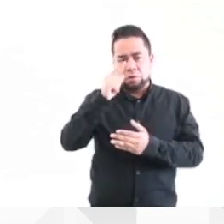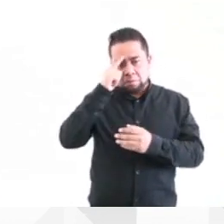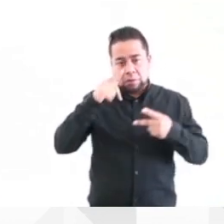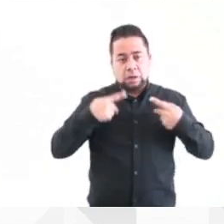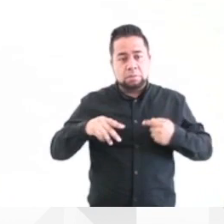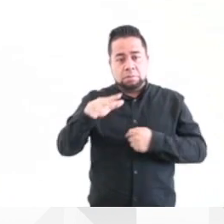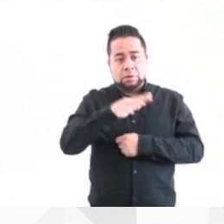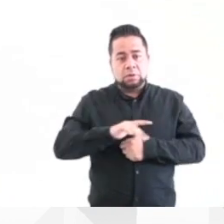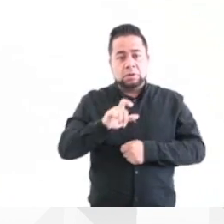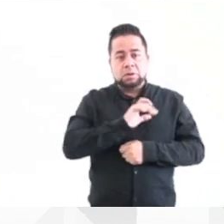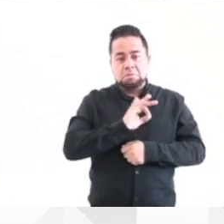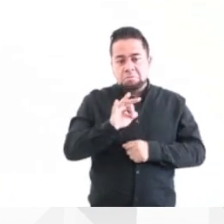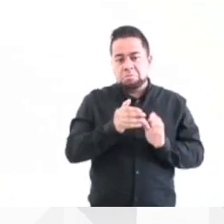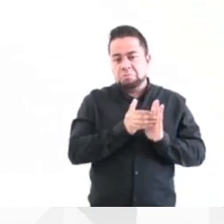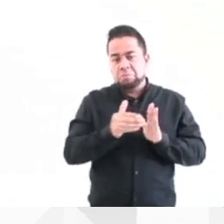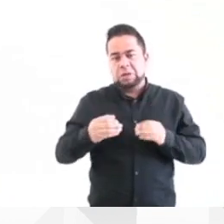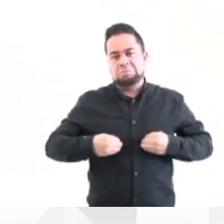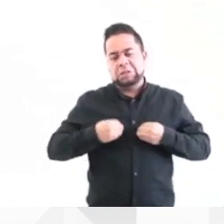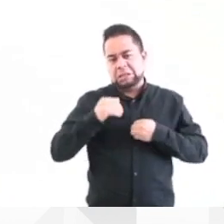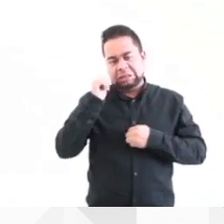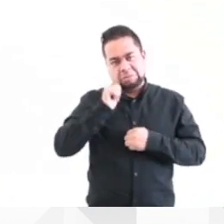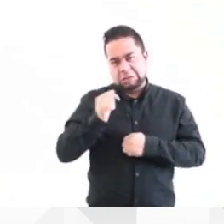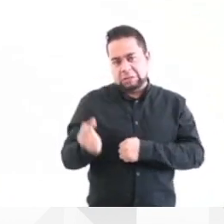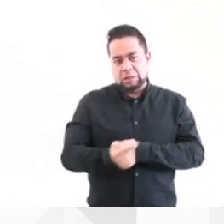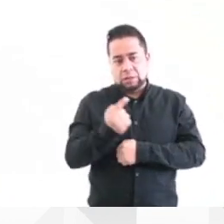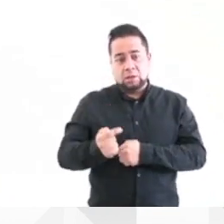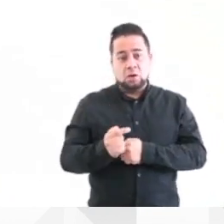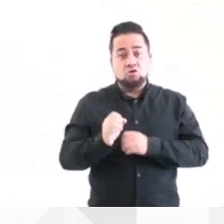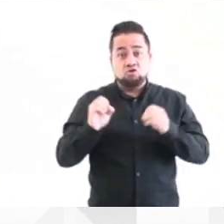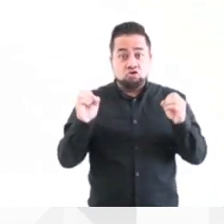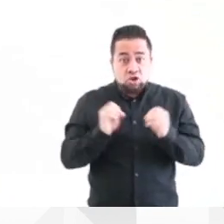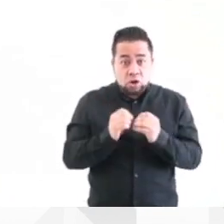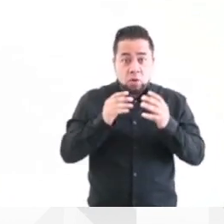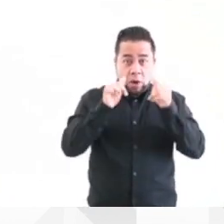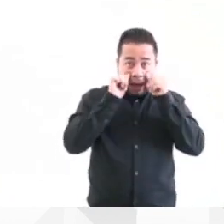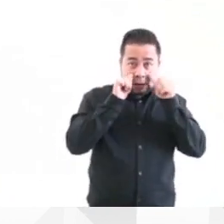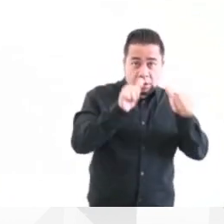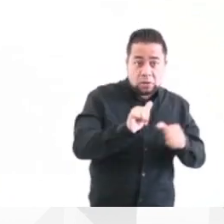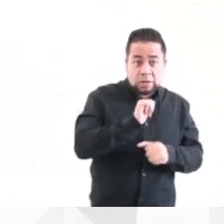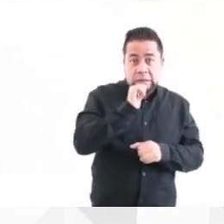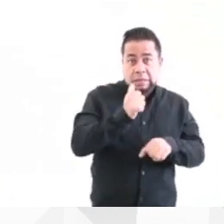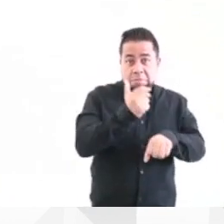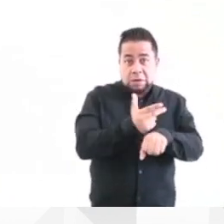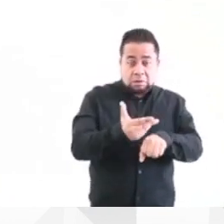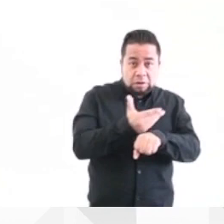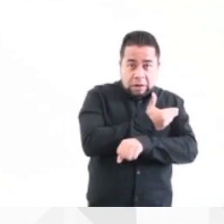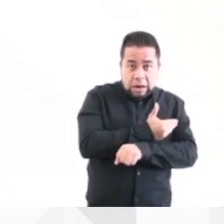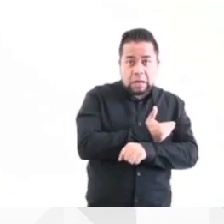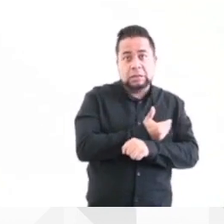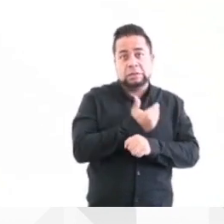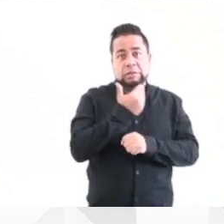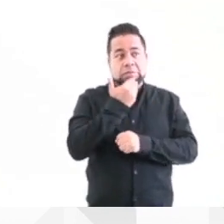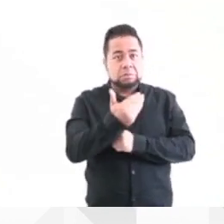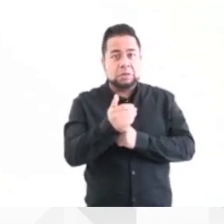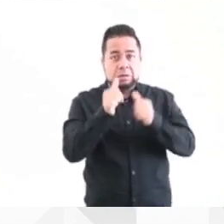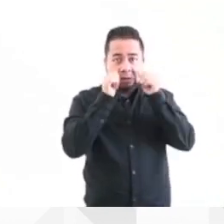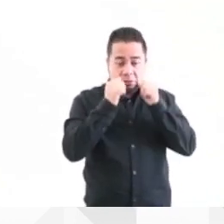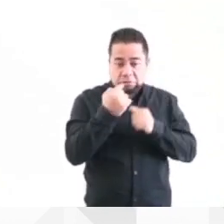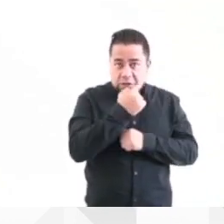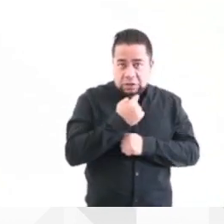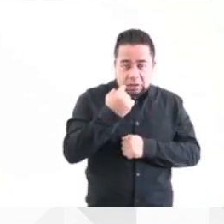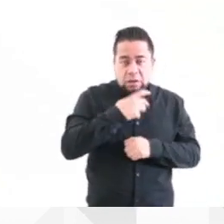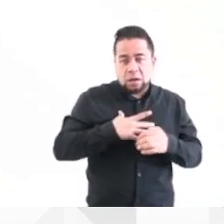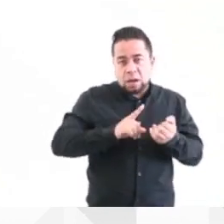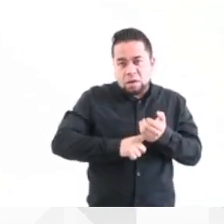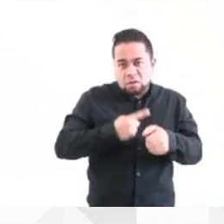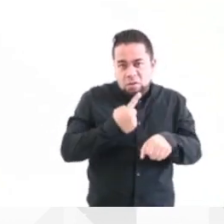personas durante toda su vida, pues al no tener una atención oportuna y adecuada, no solo se producen